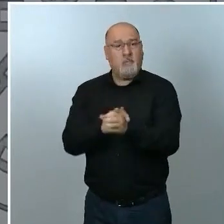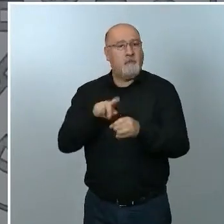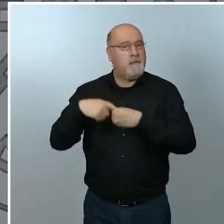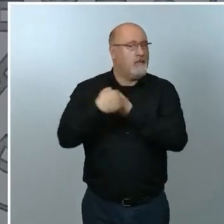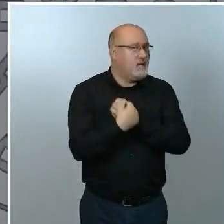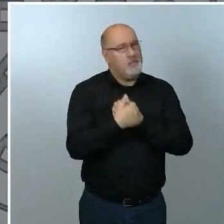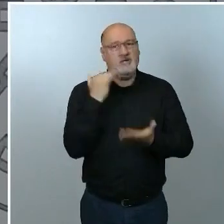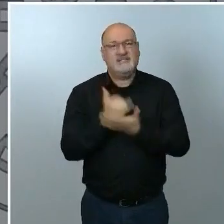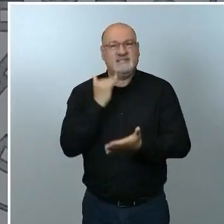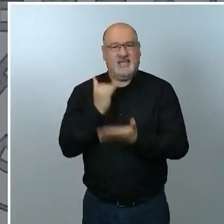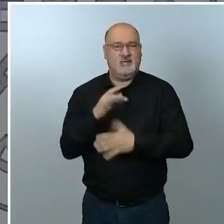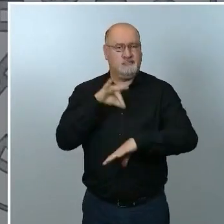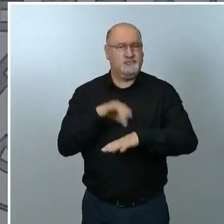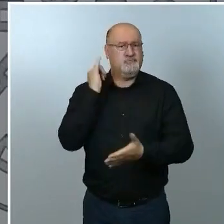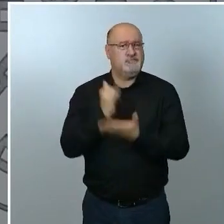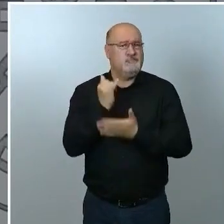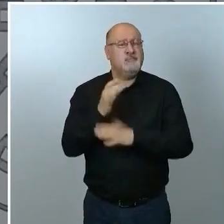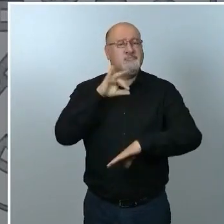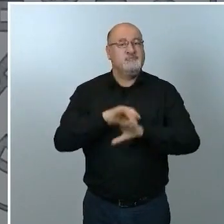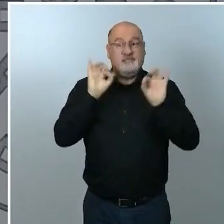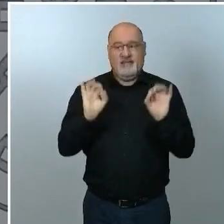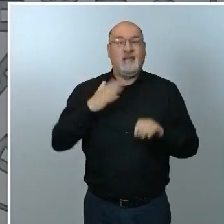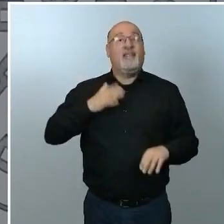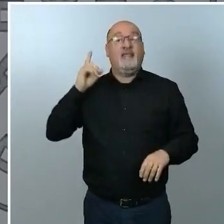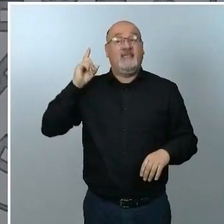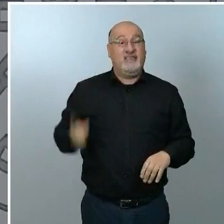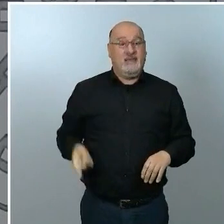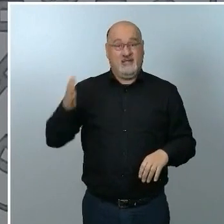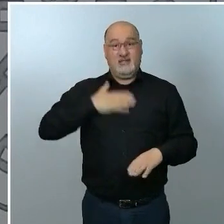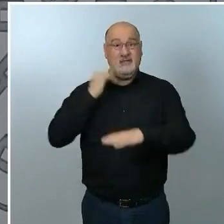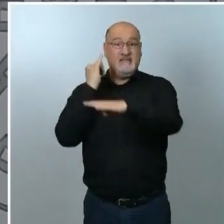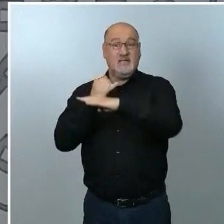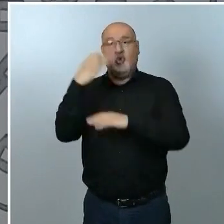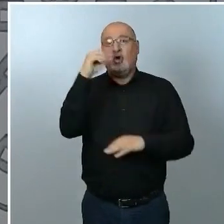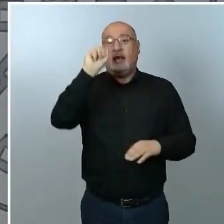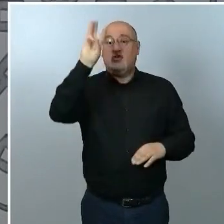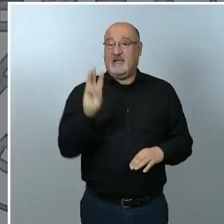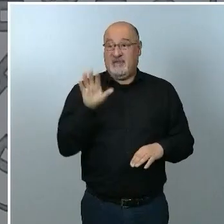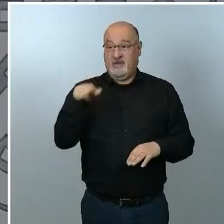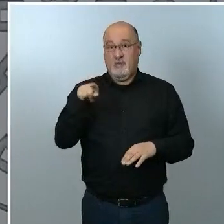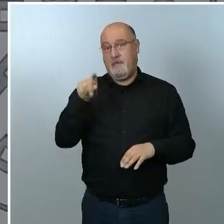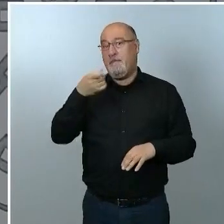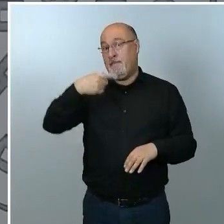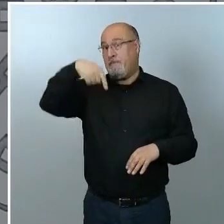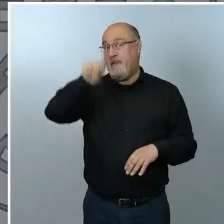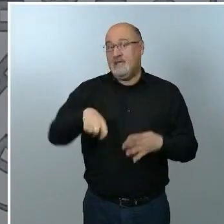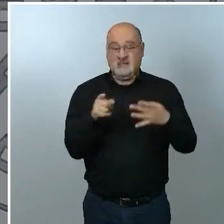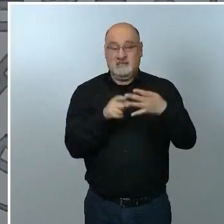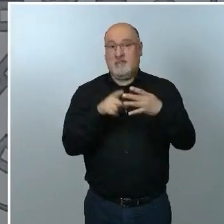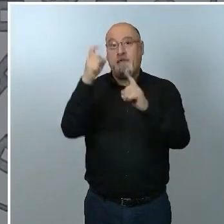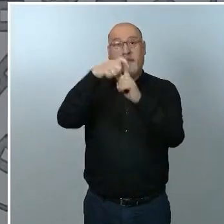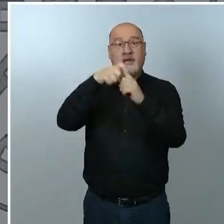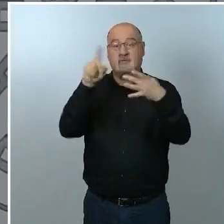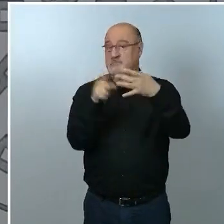clínico. Y como ha manifestado la directora del Instituto Carlos III, a mitad del mes de mayo esperamos tener ya las primeras